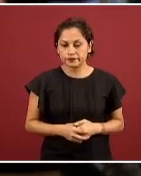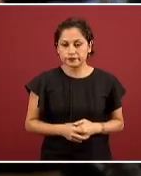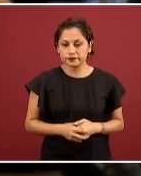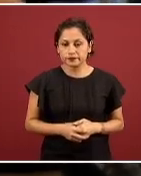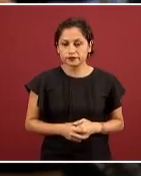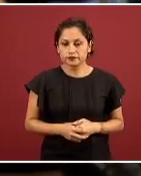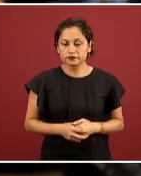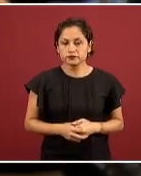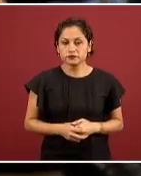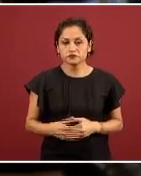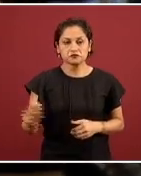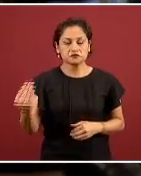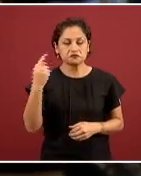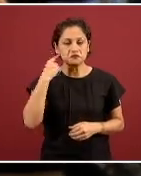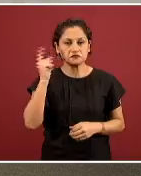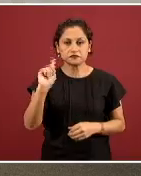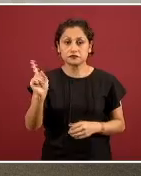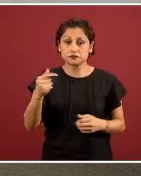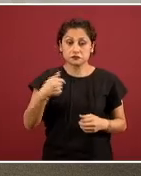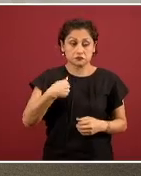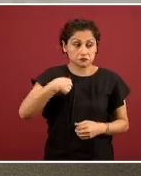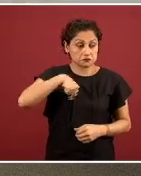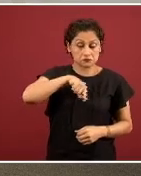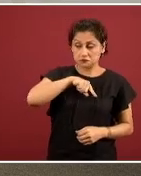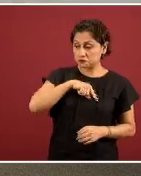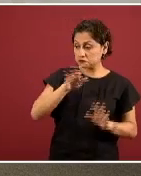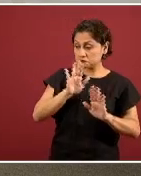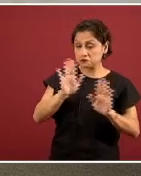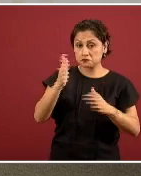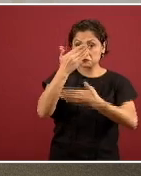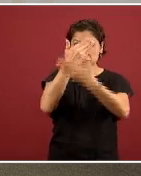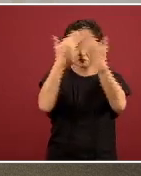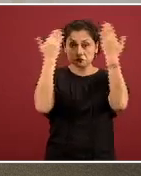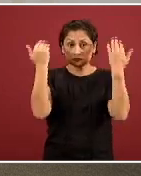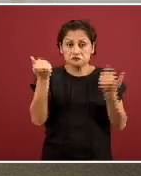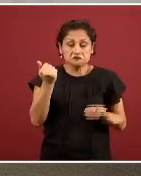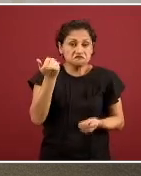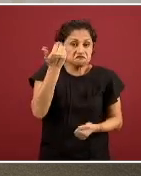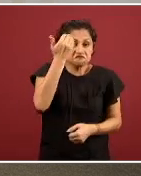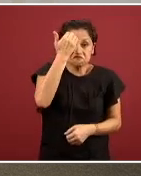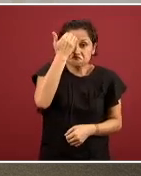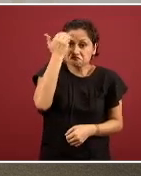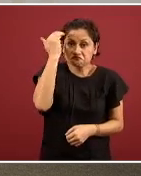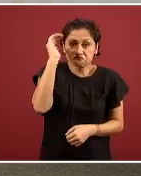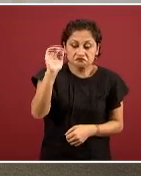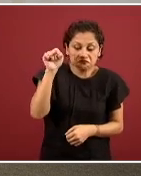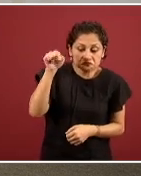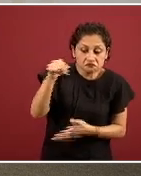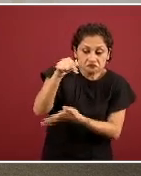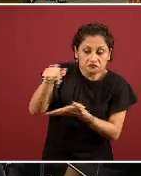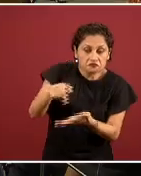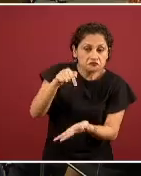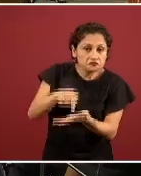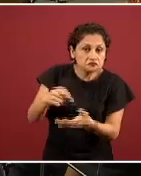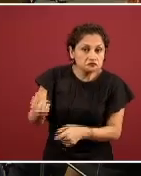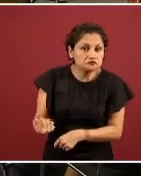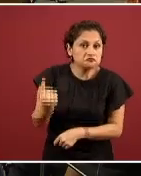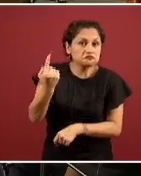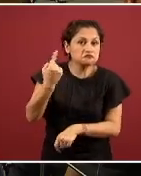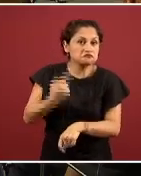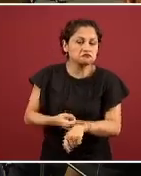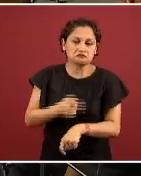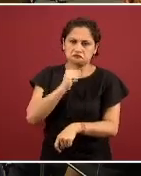No tenemos conocimiento hasta ahorita que haya existido un brote o un caso específico ahí. La colega